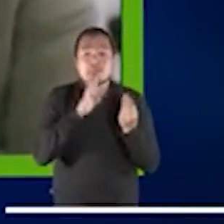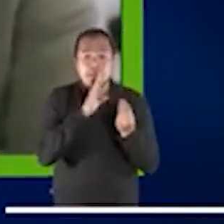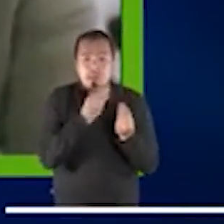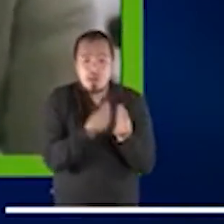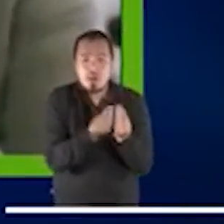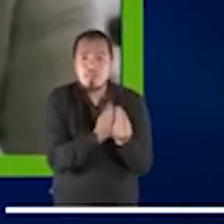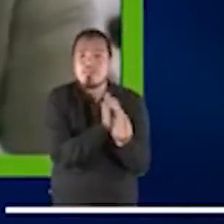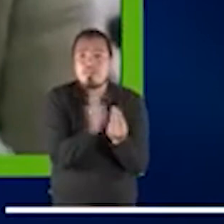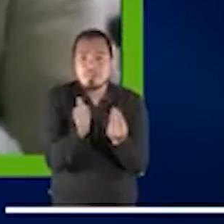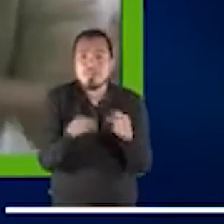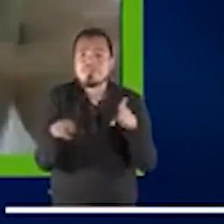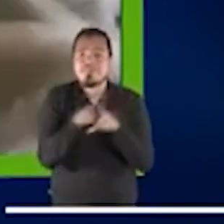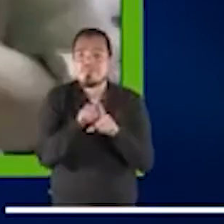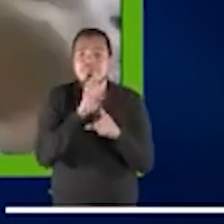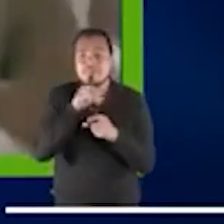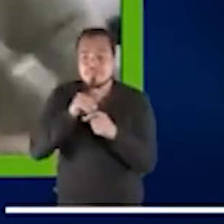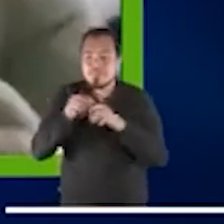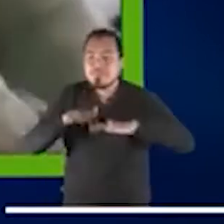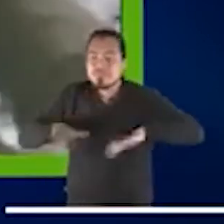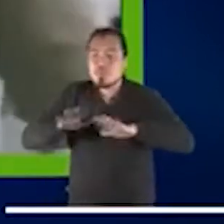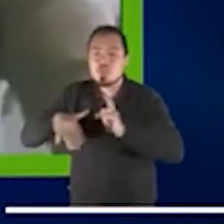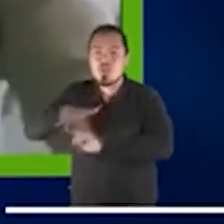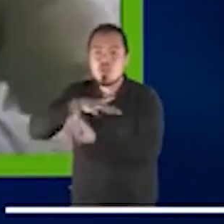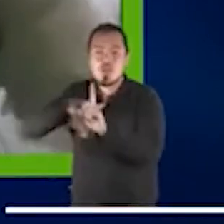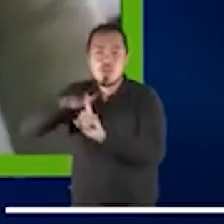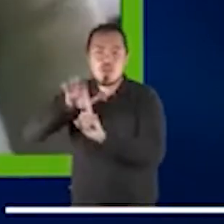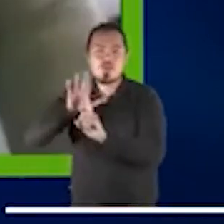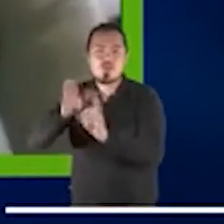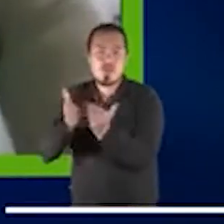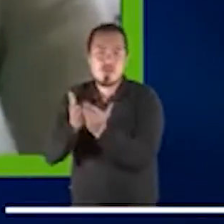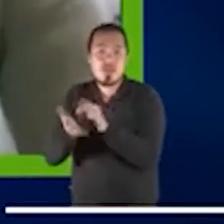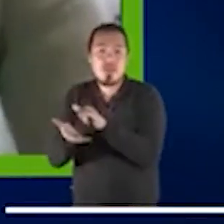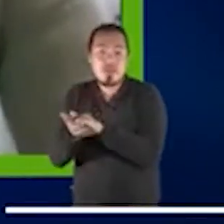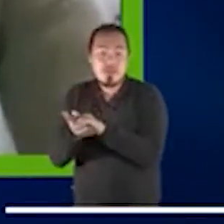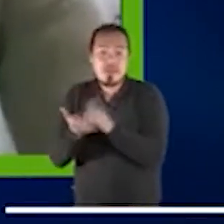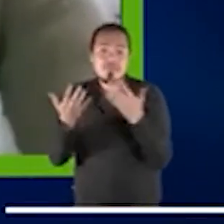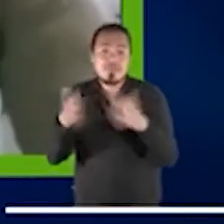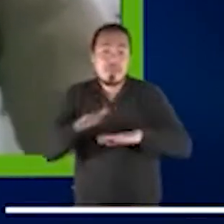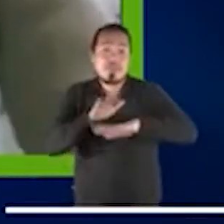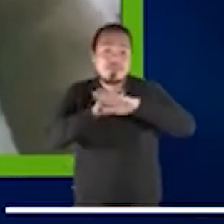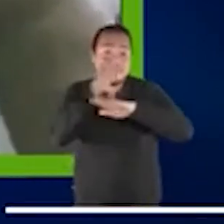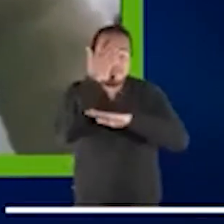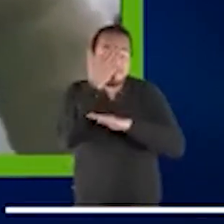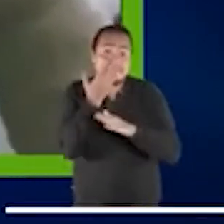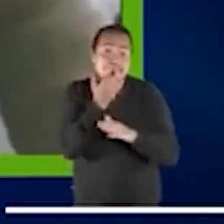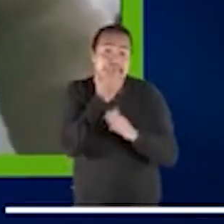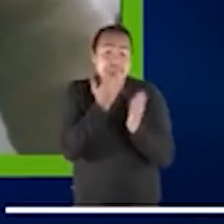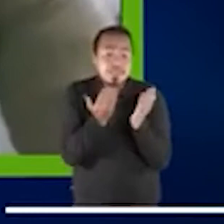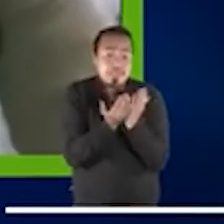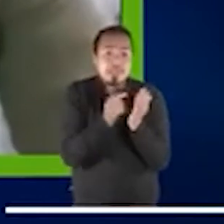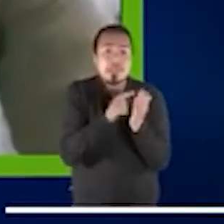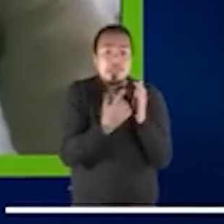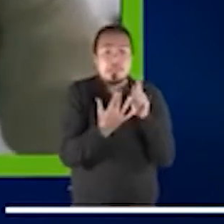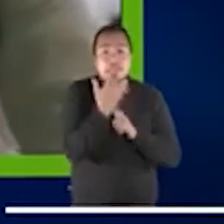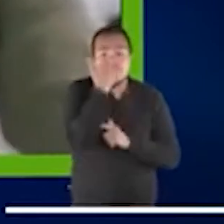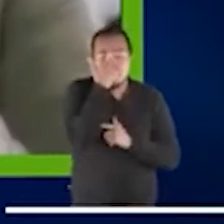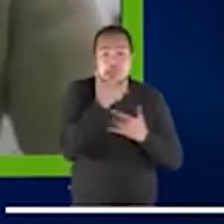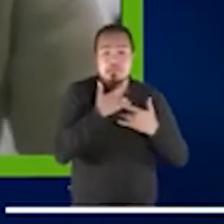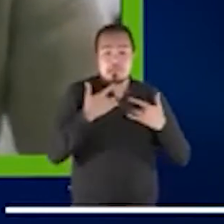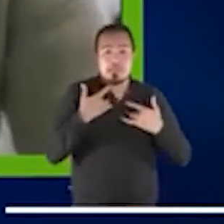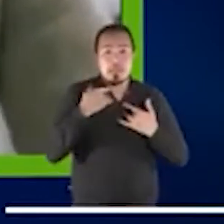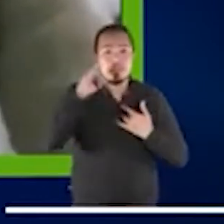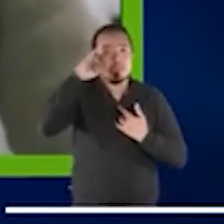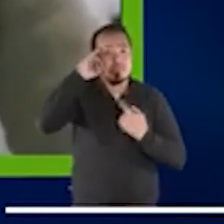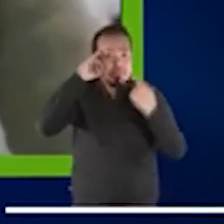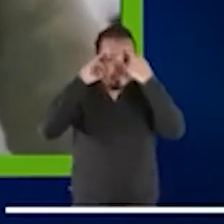ámbito del ciberacoso escolar. Pues bien, todas estas cuestiones, especialmente las tres primeras, educación, salud mental y derecho al juego y al